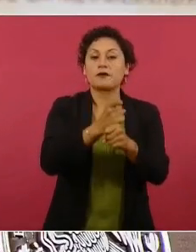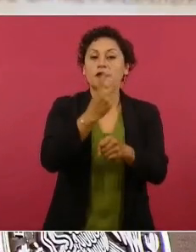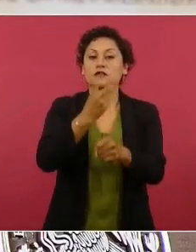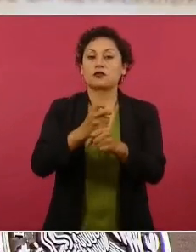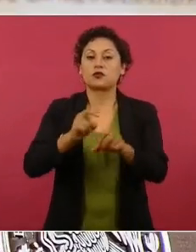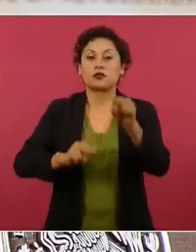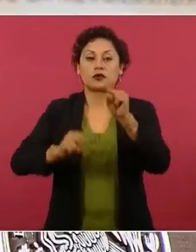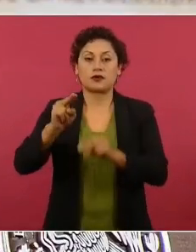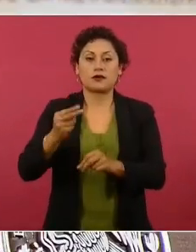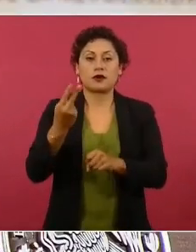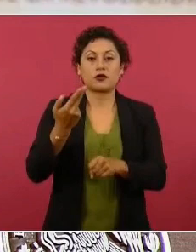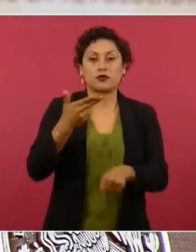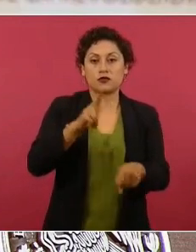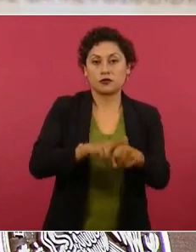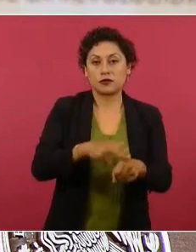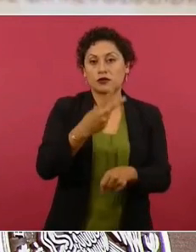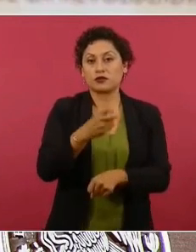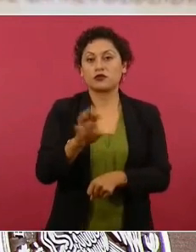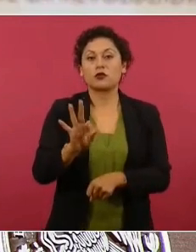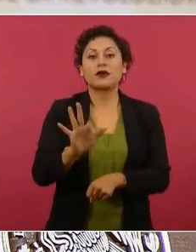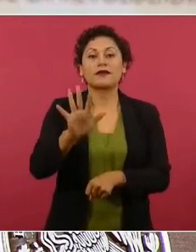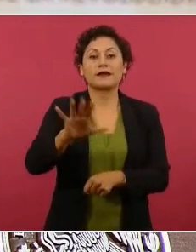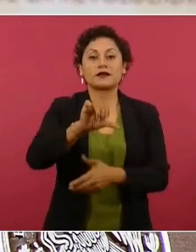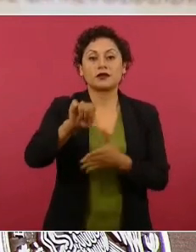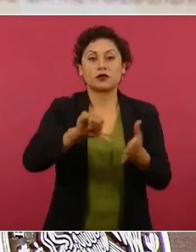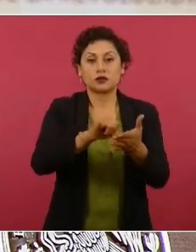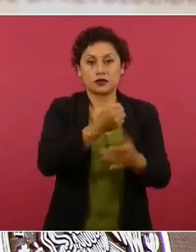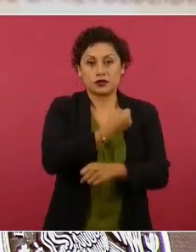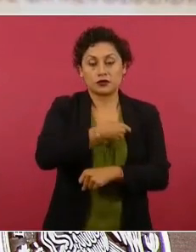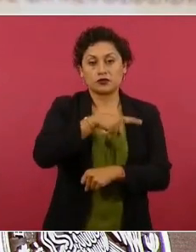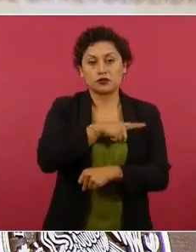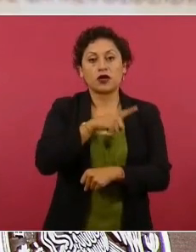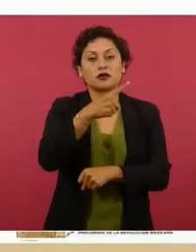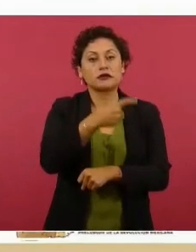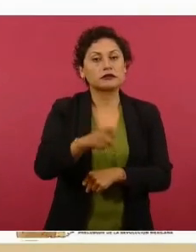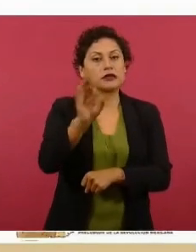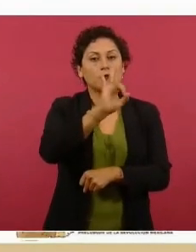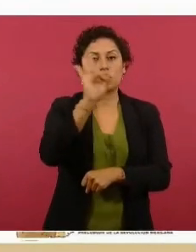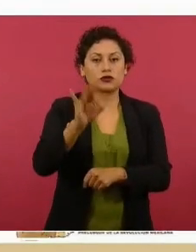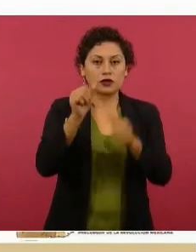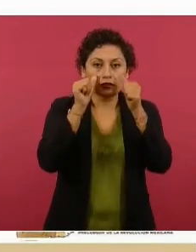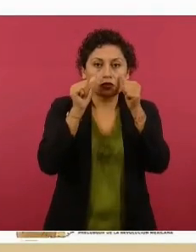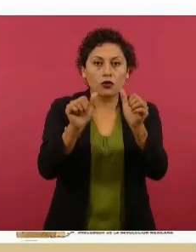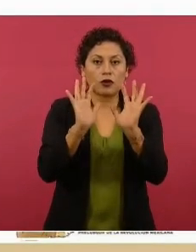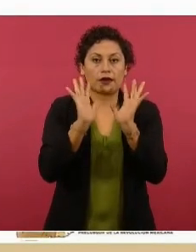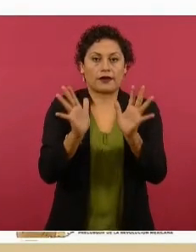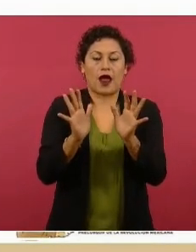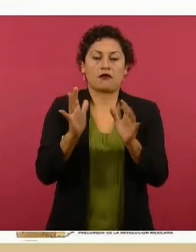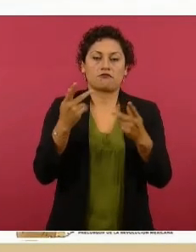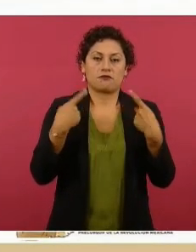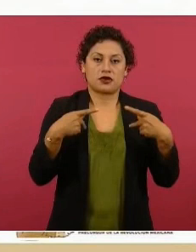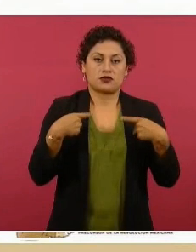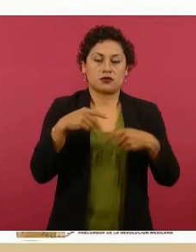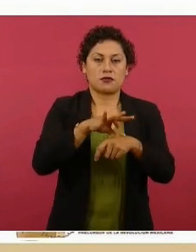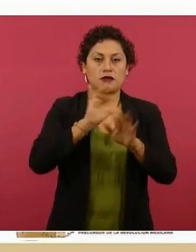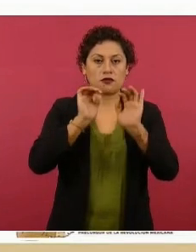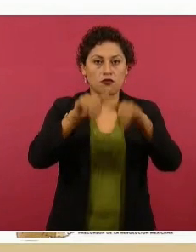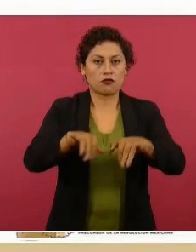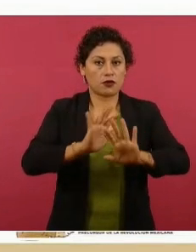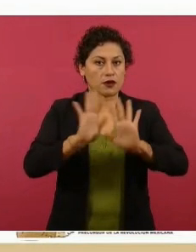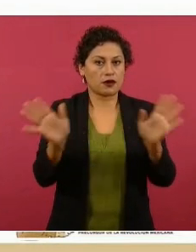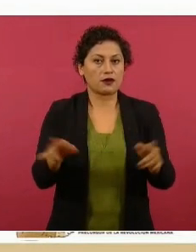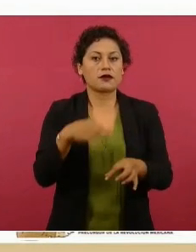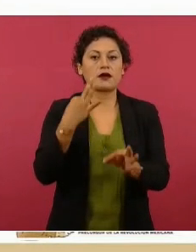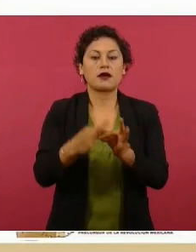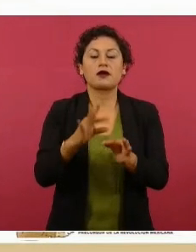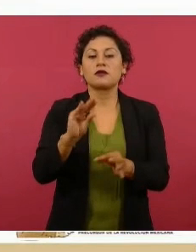12 hospitales y 245 centros de salud, con una cobertura al 100 por ciento de médicos especialistas y también ya de 97